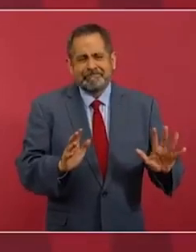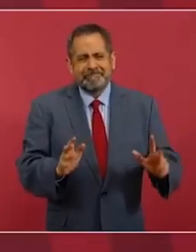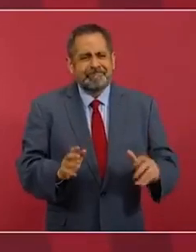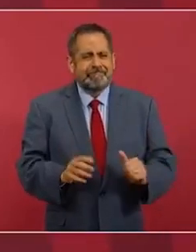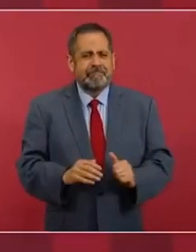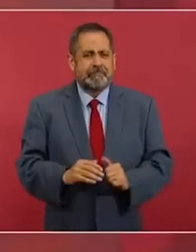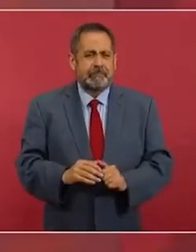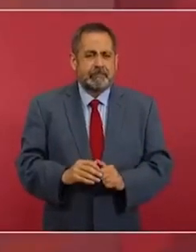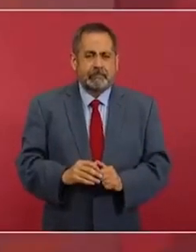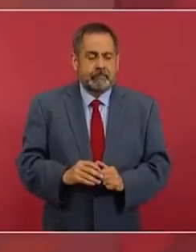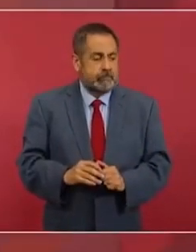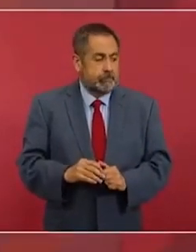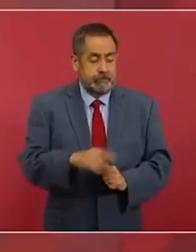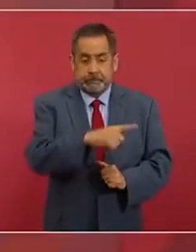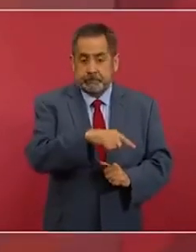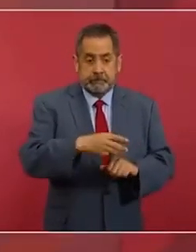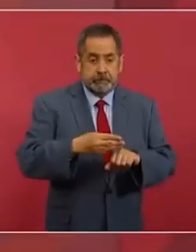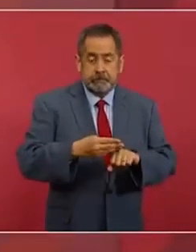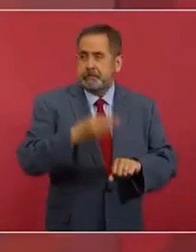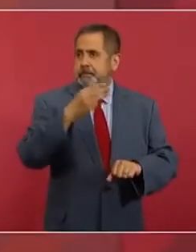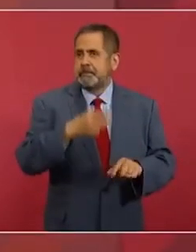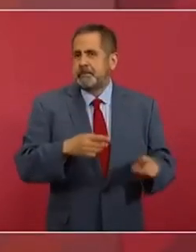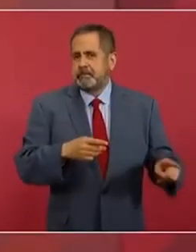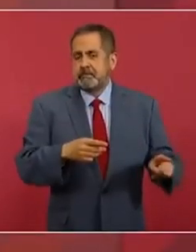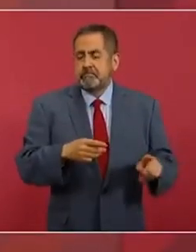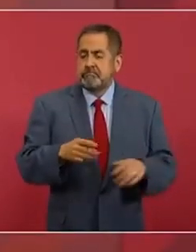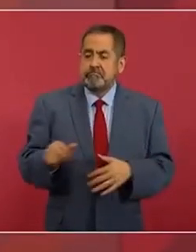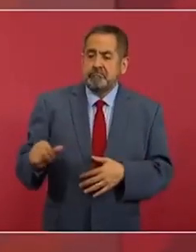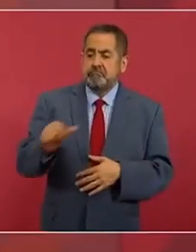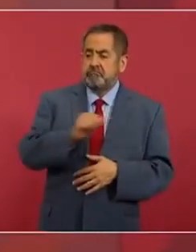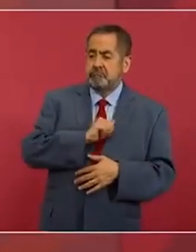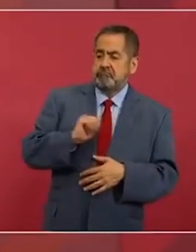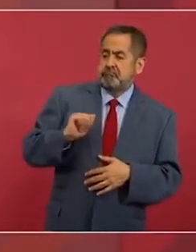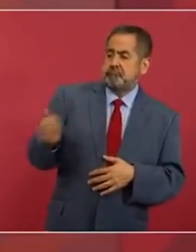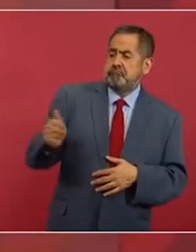muy individualistas